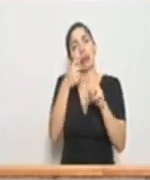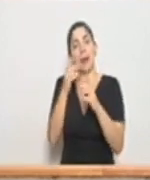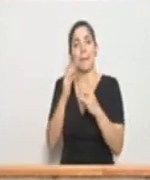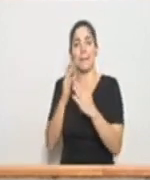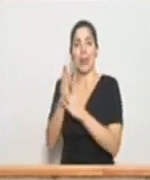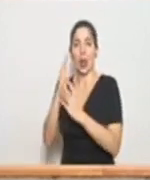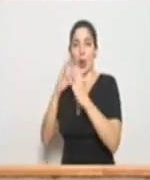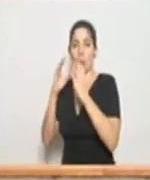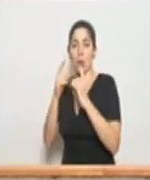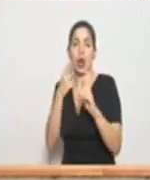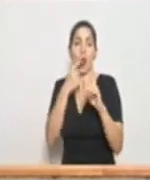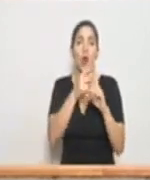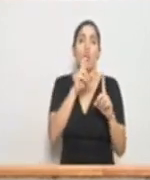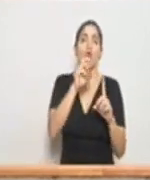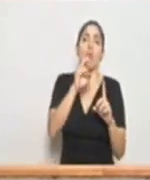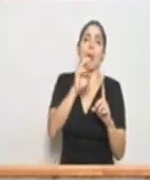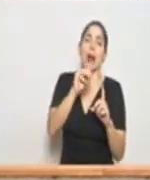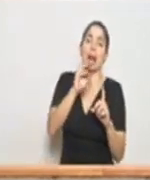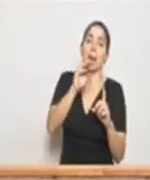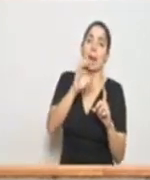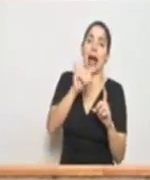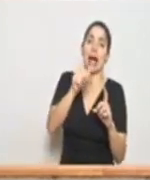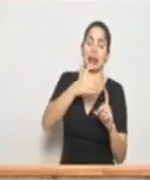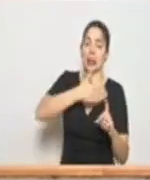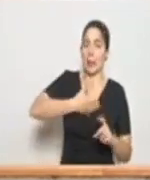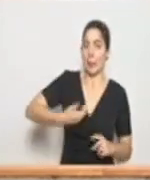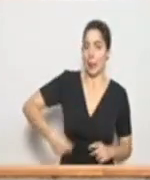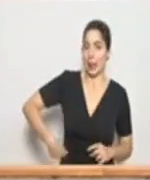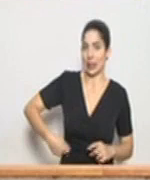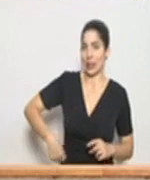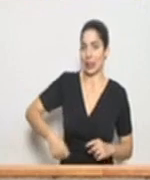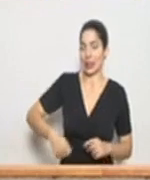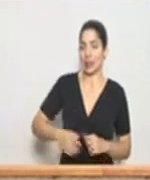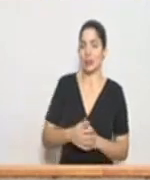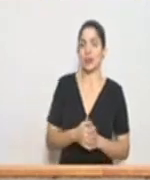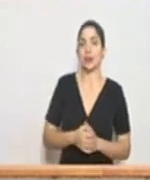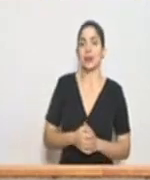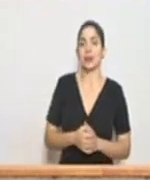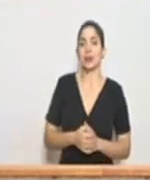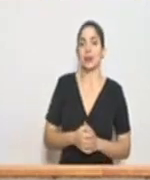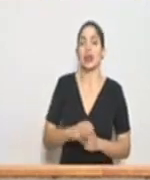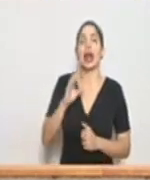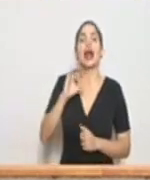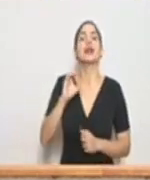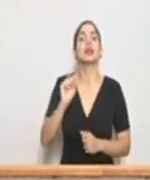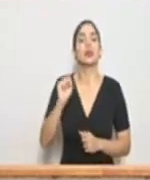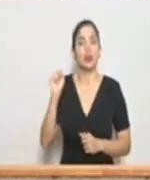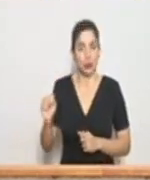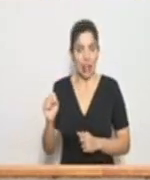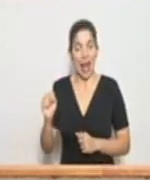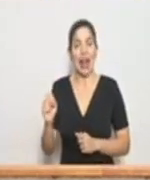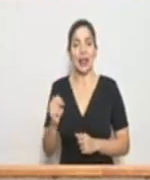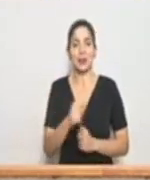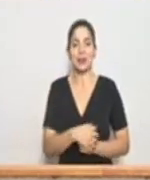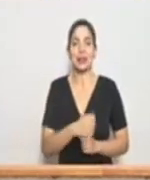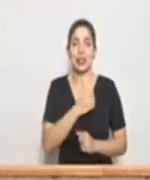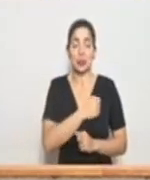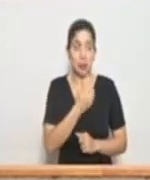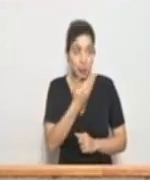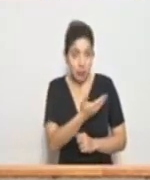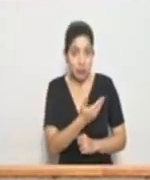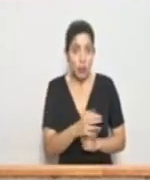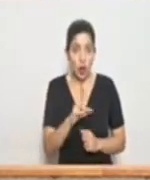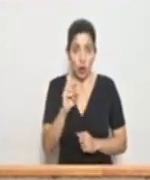comunicación al doctor Román Macaya, presidente ejecutivo de la Caja Costa Rica del Seguro Social. Disculpe, señor